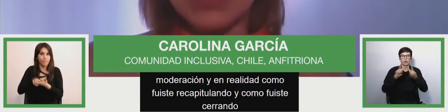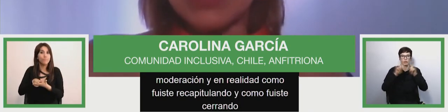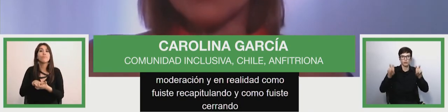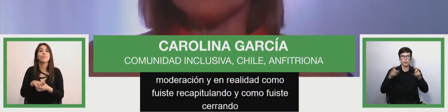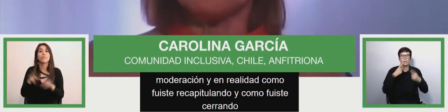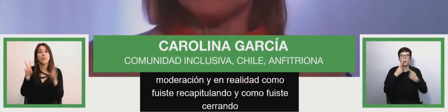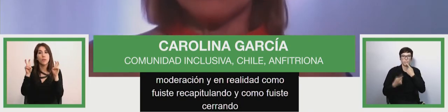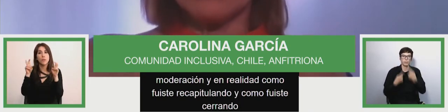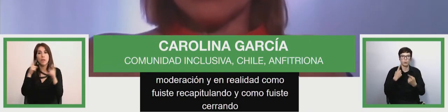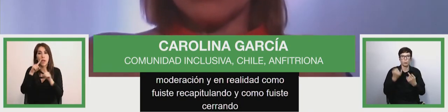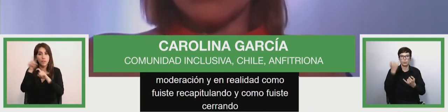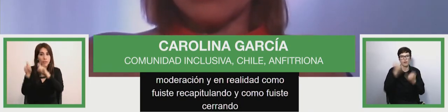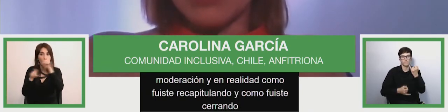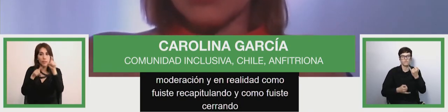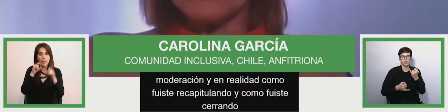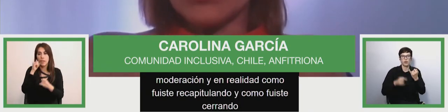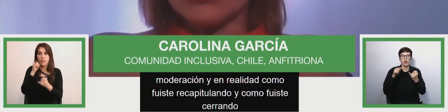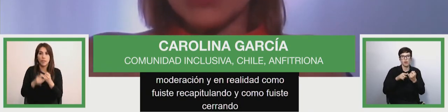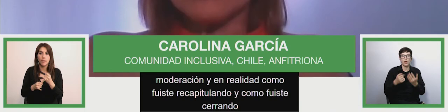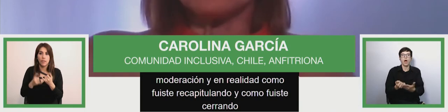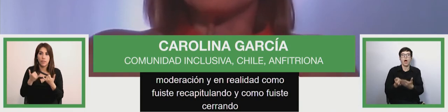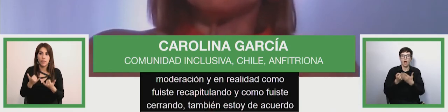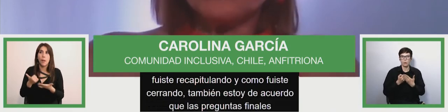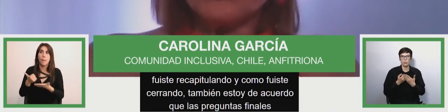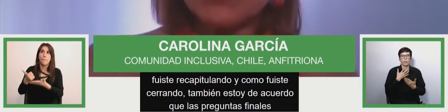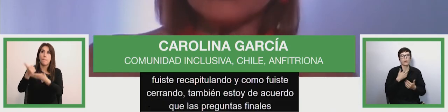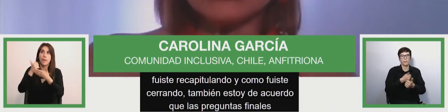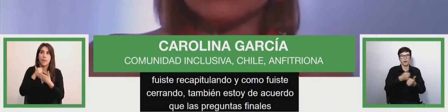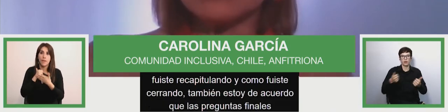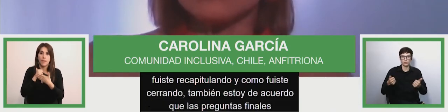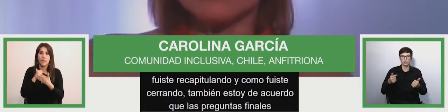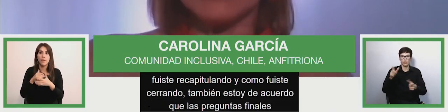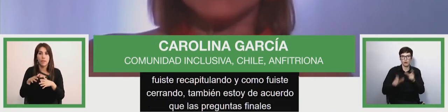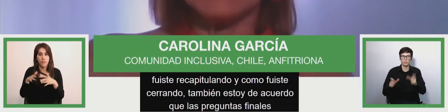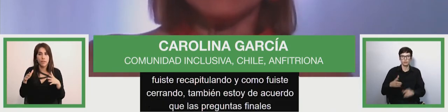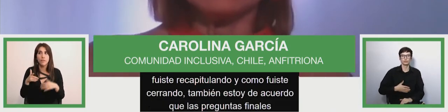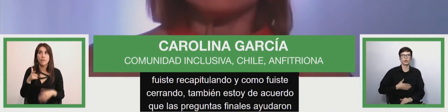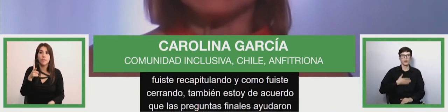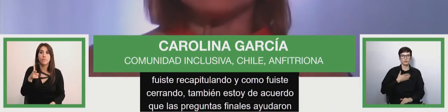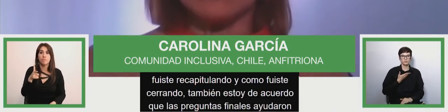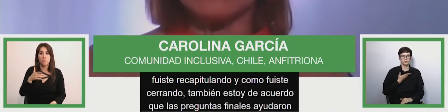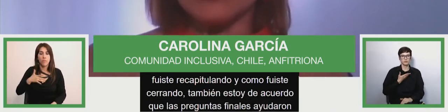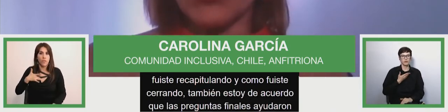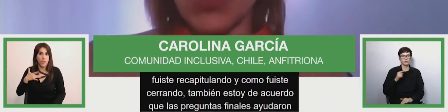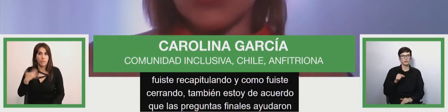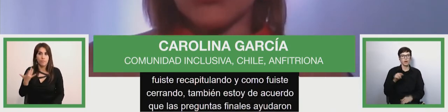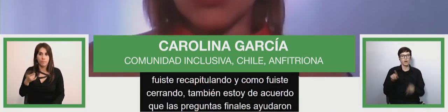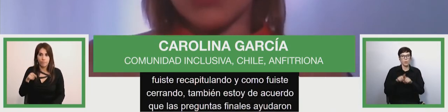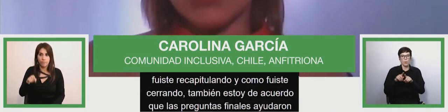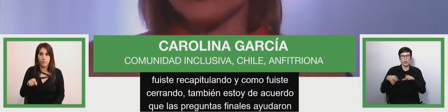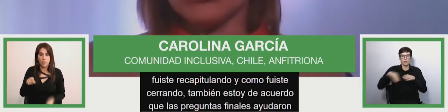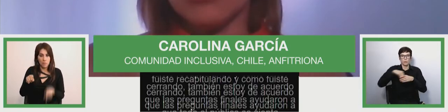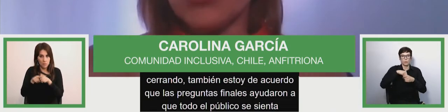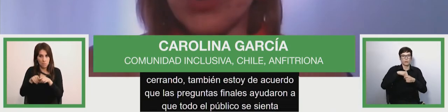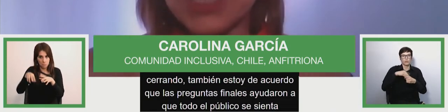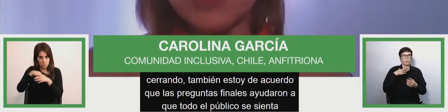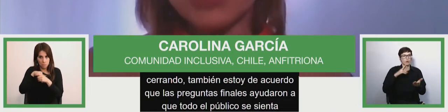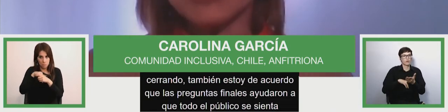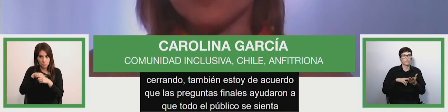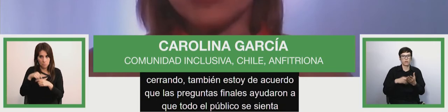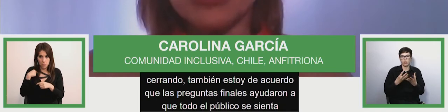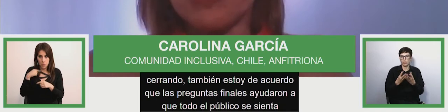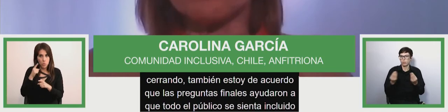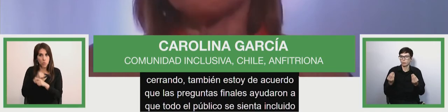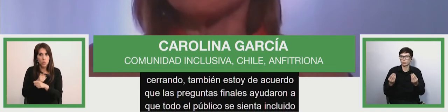finales ayudaron a que todo el público se sienta incluido ya que hemos tenido mucha